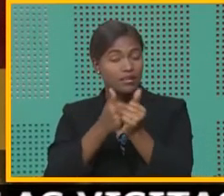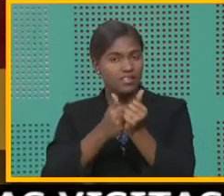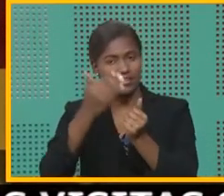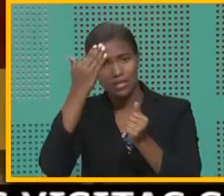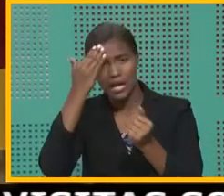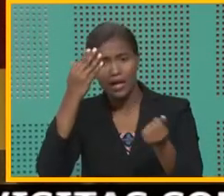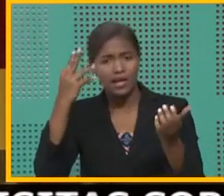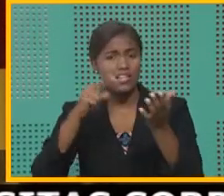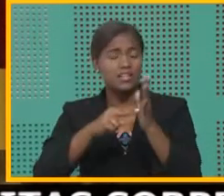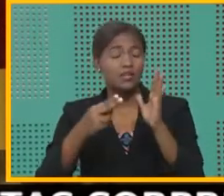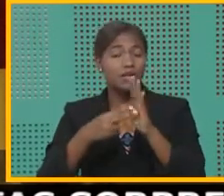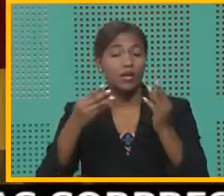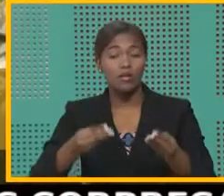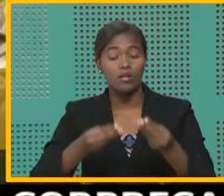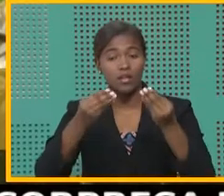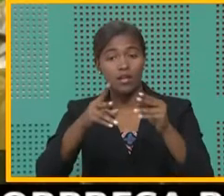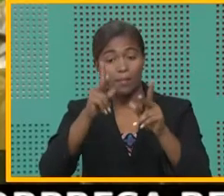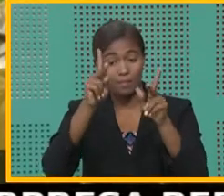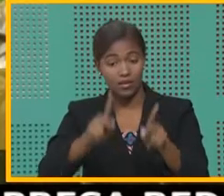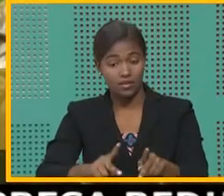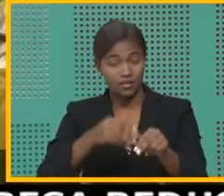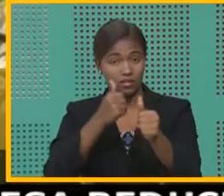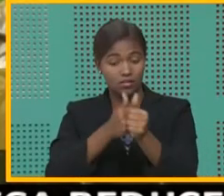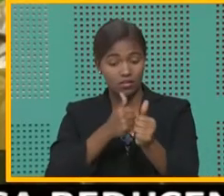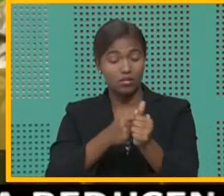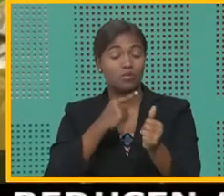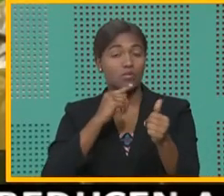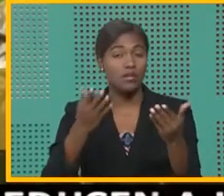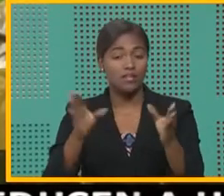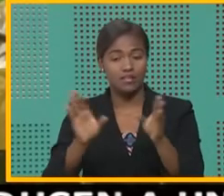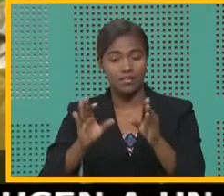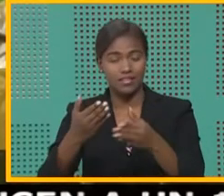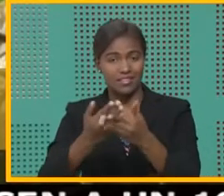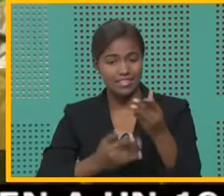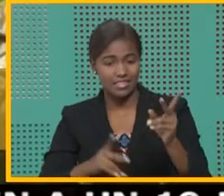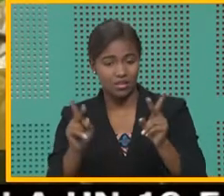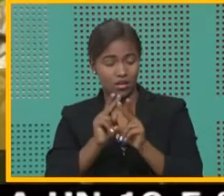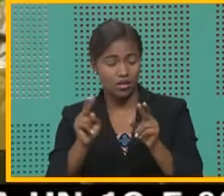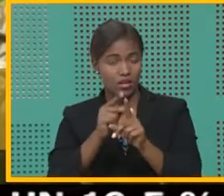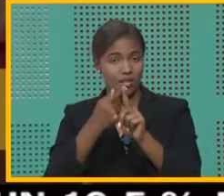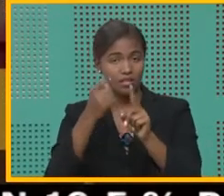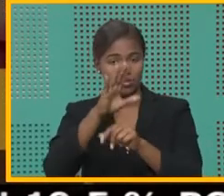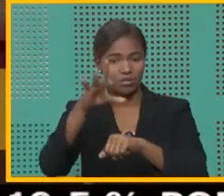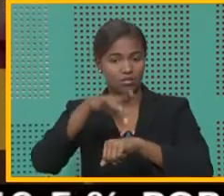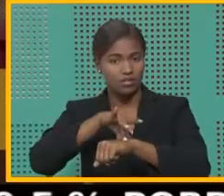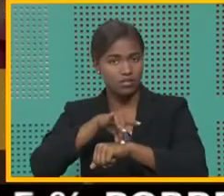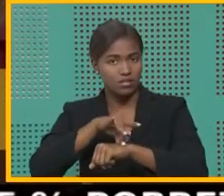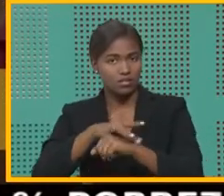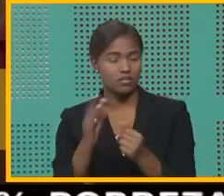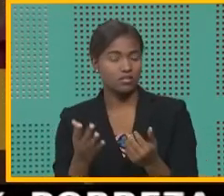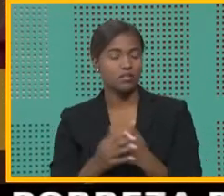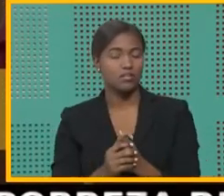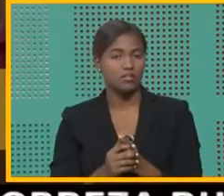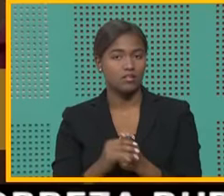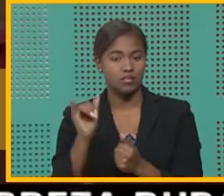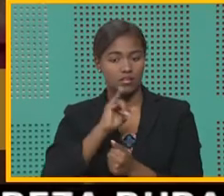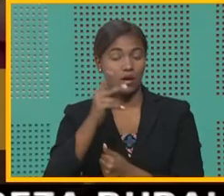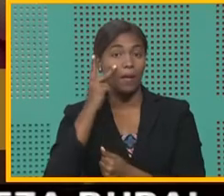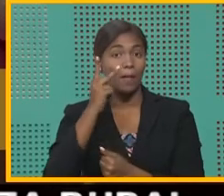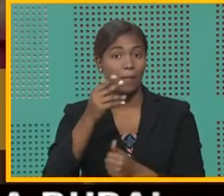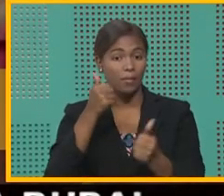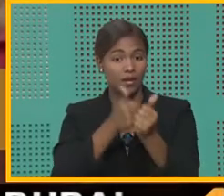lo que significa entregarle a una persona un título definitivo de sus tierras. Mira, ah, mira, dónde están